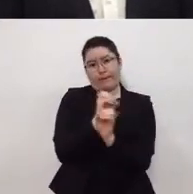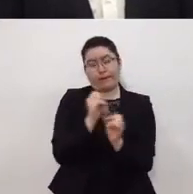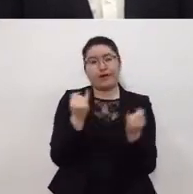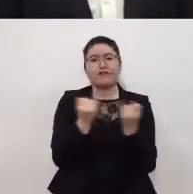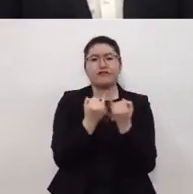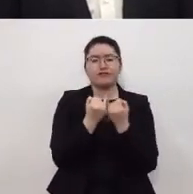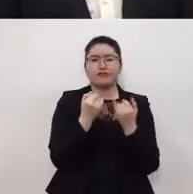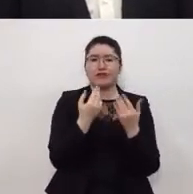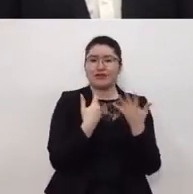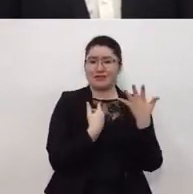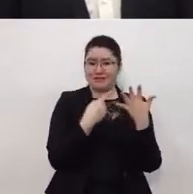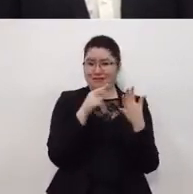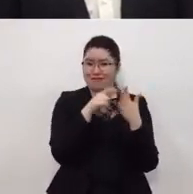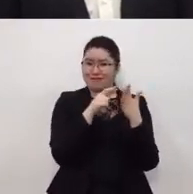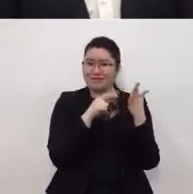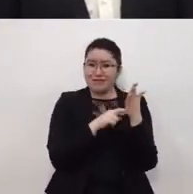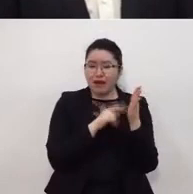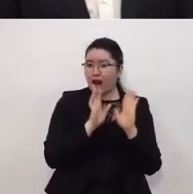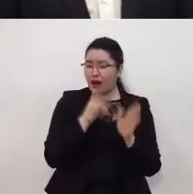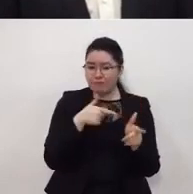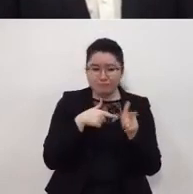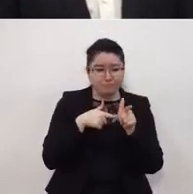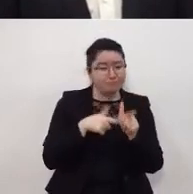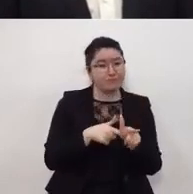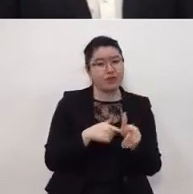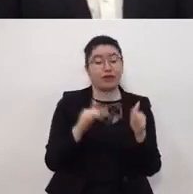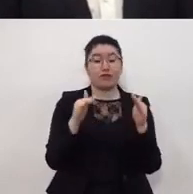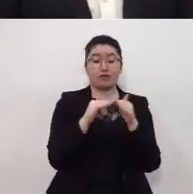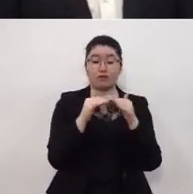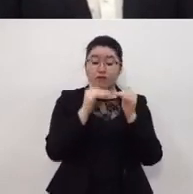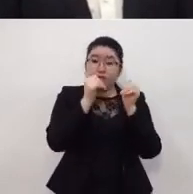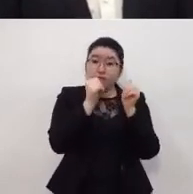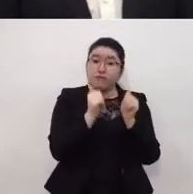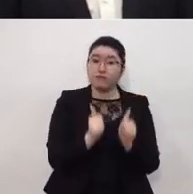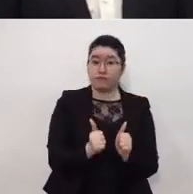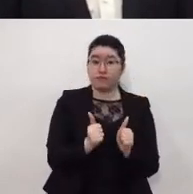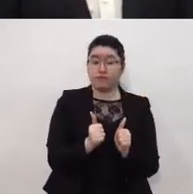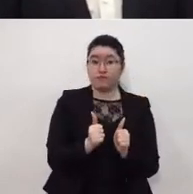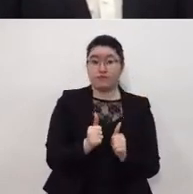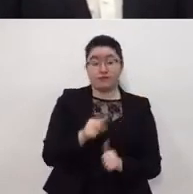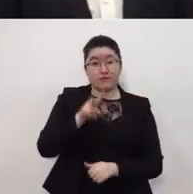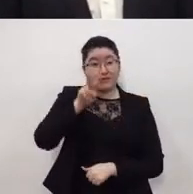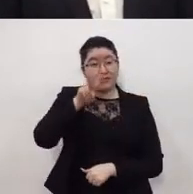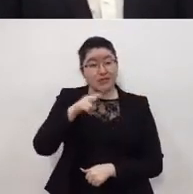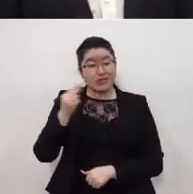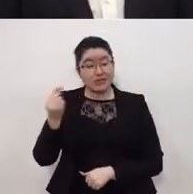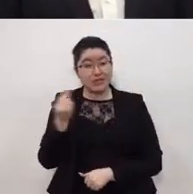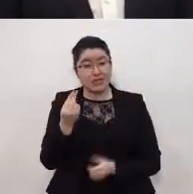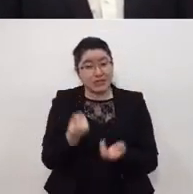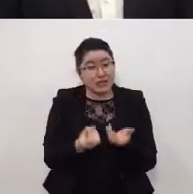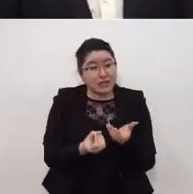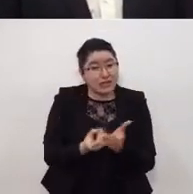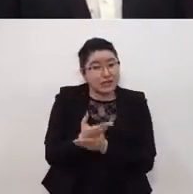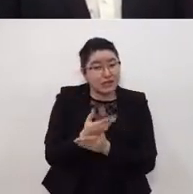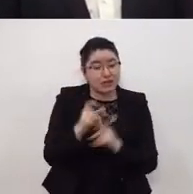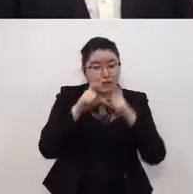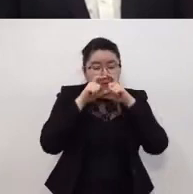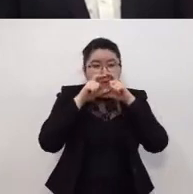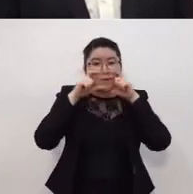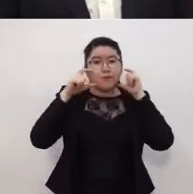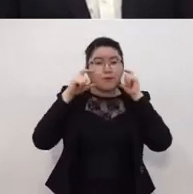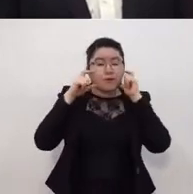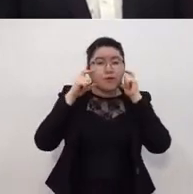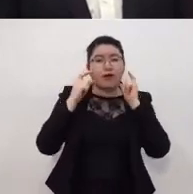planteado aquí en la ciudad siguen vigentes quedarnos en casa si debemos salir el uso de cubrebocas sana